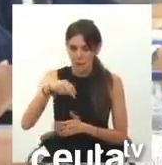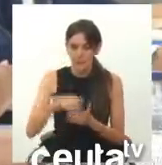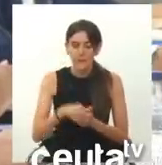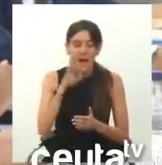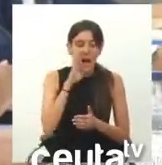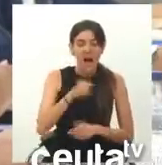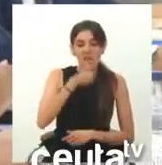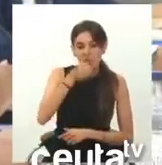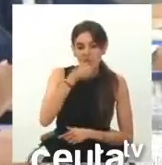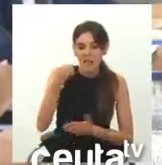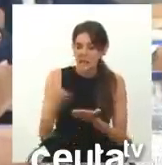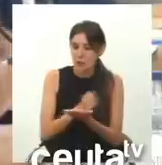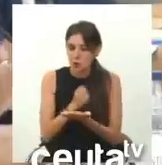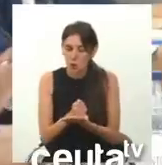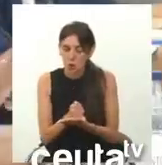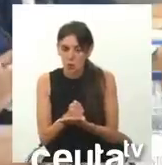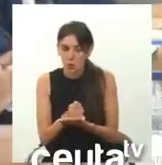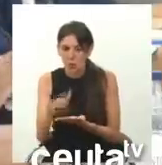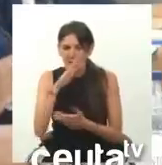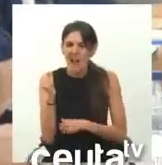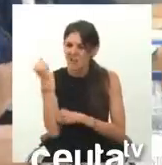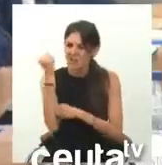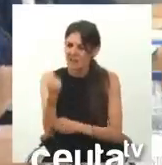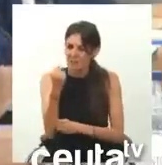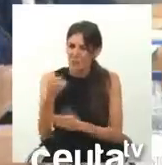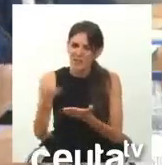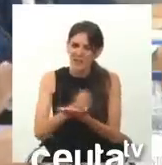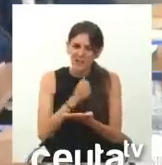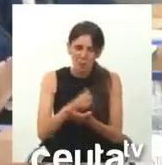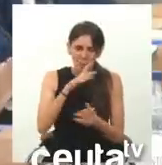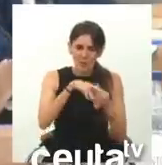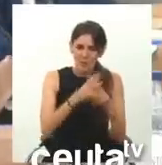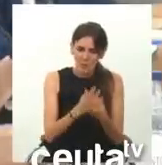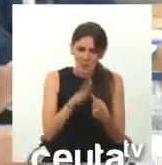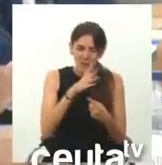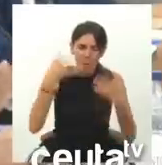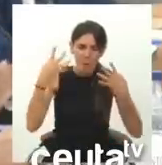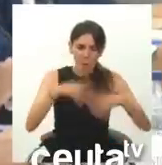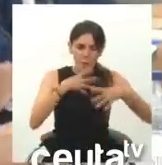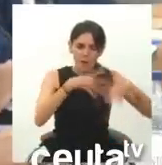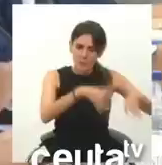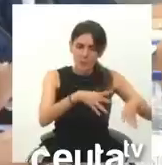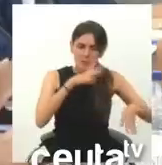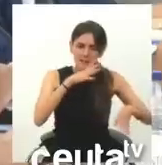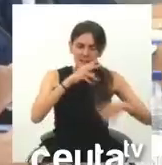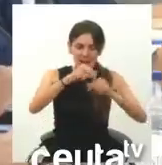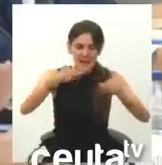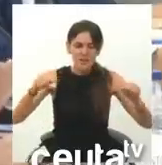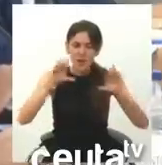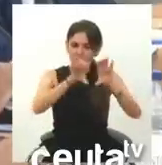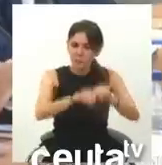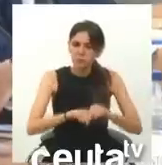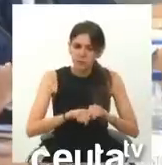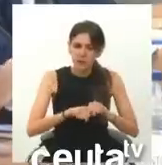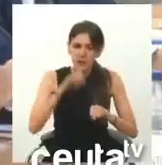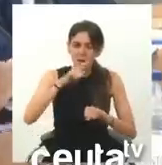Estos socialistas apoyan de facto la invasión y la toma del Sahara por